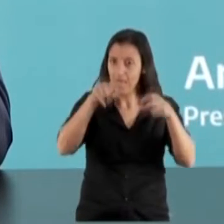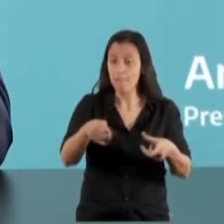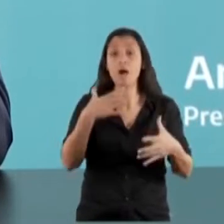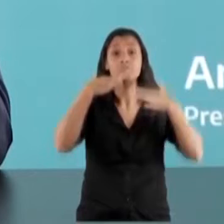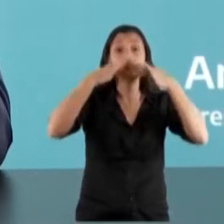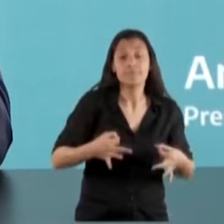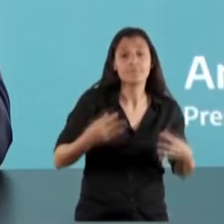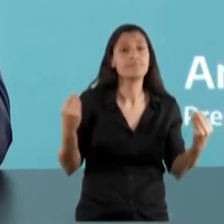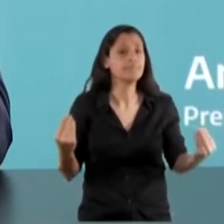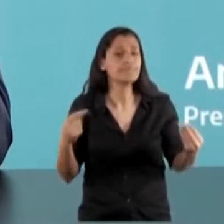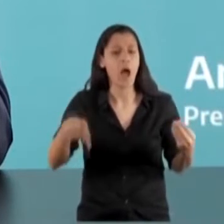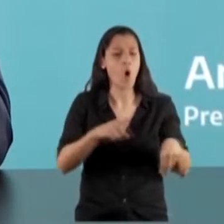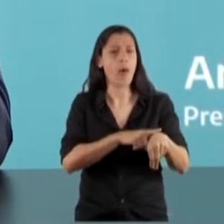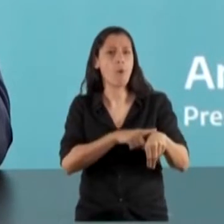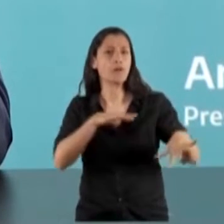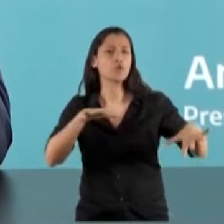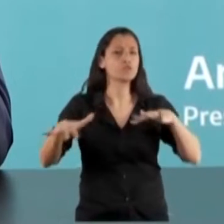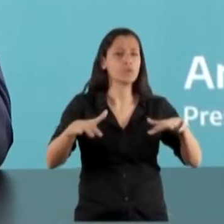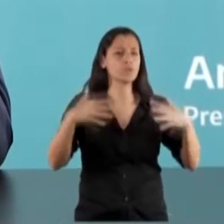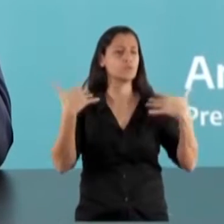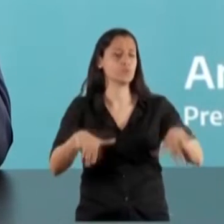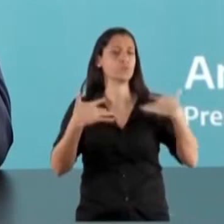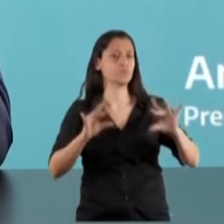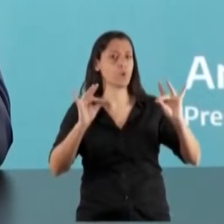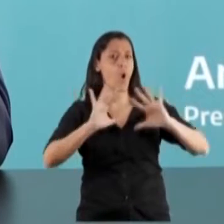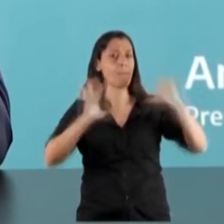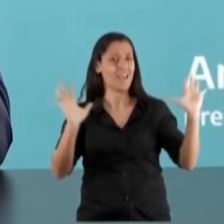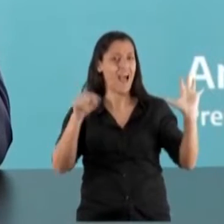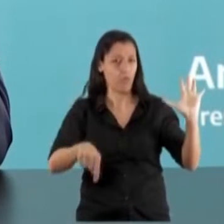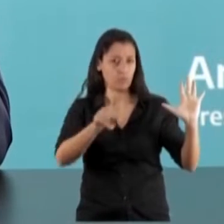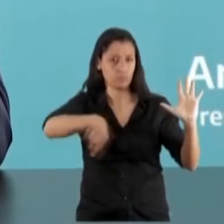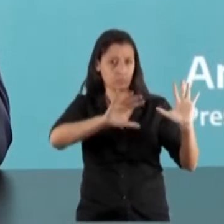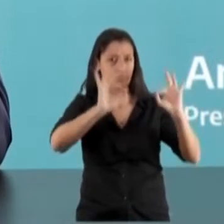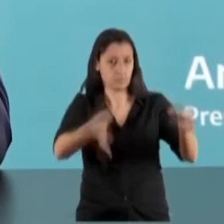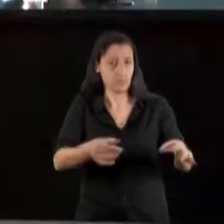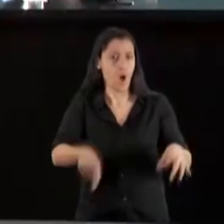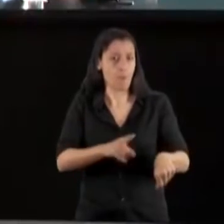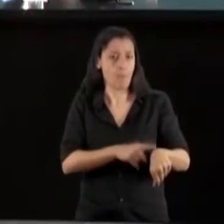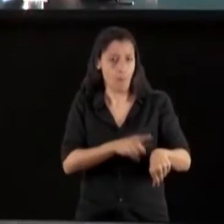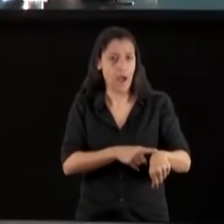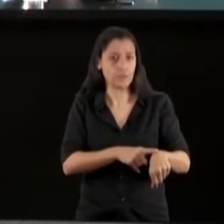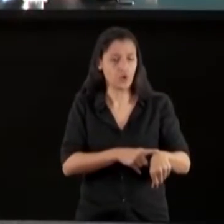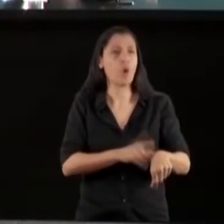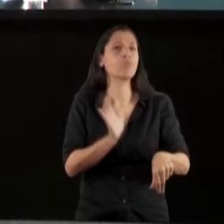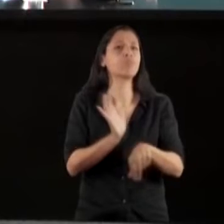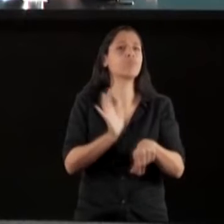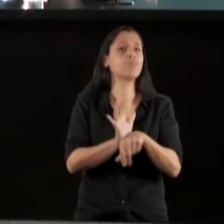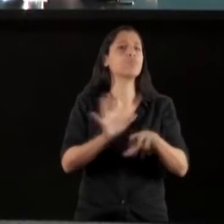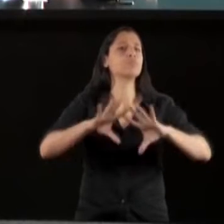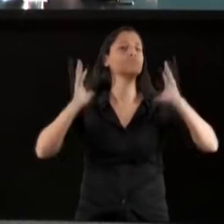en este contexto muy complejo que se está viviendo a nivel